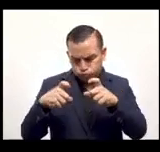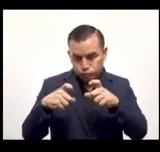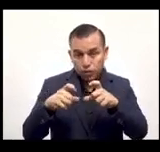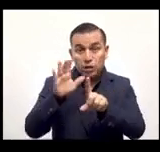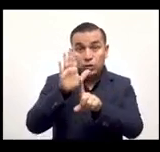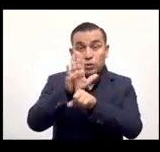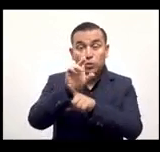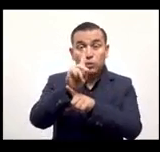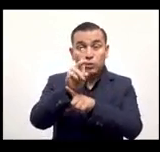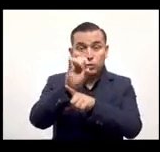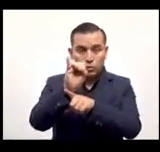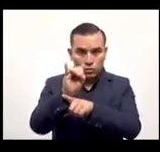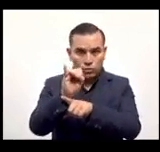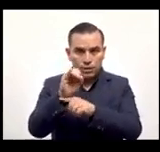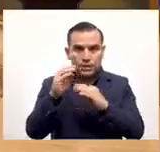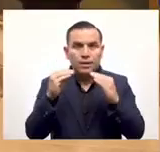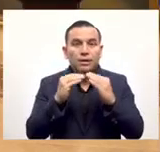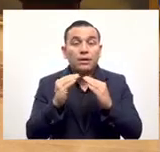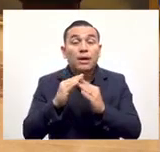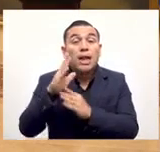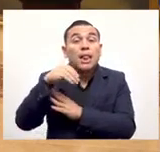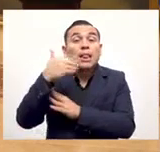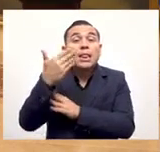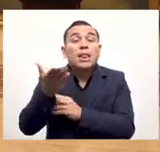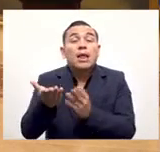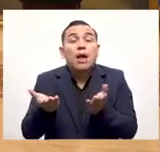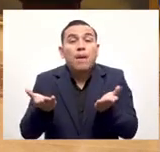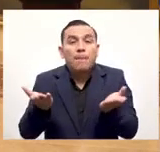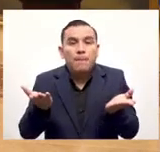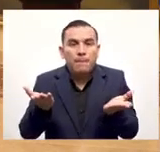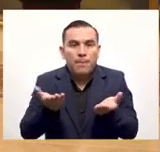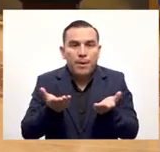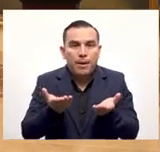DUI luego de tomar la fotografía al DUI